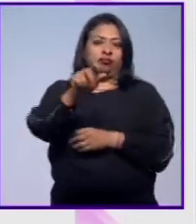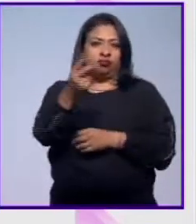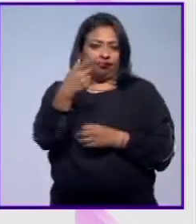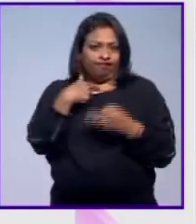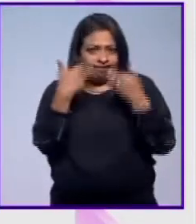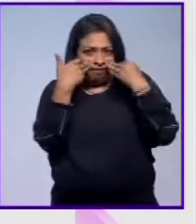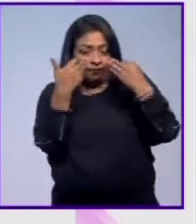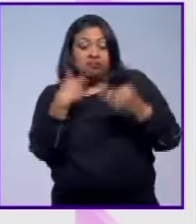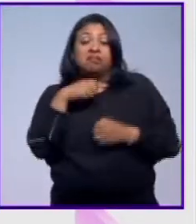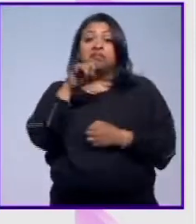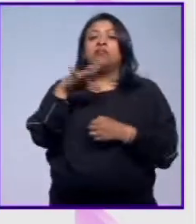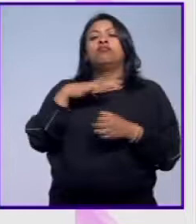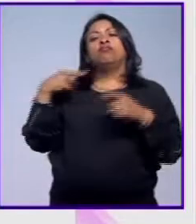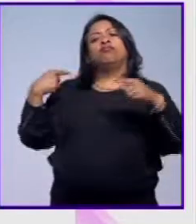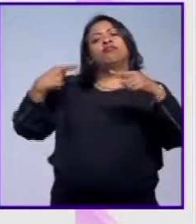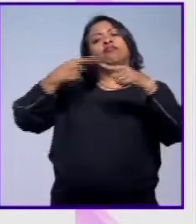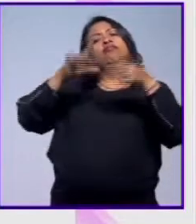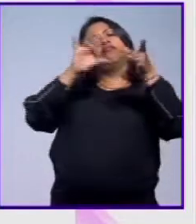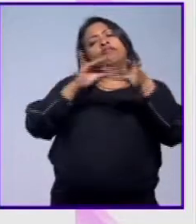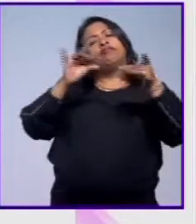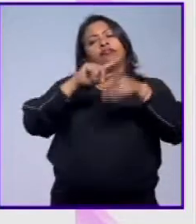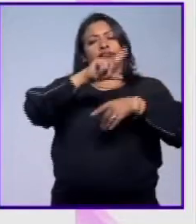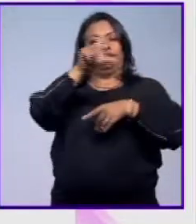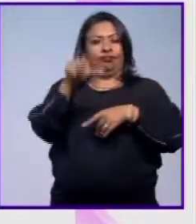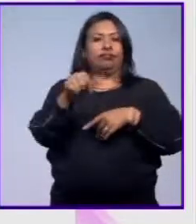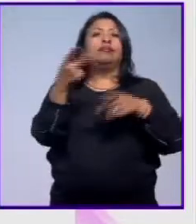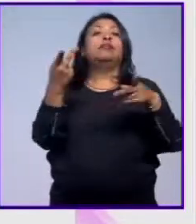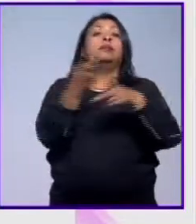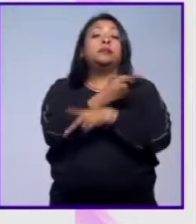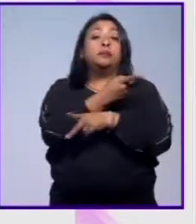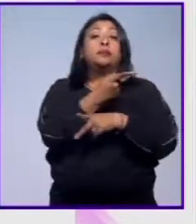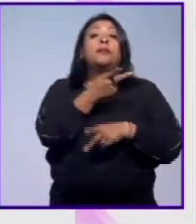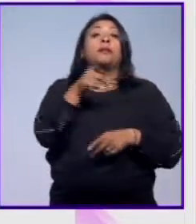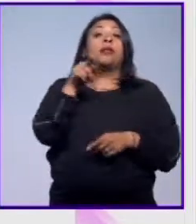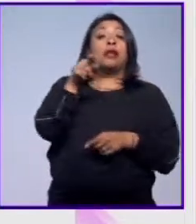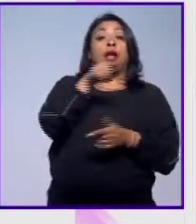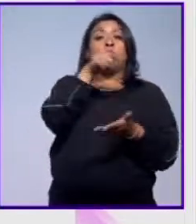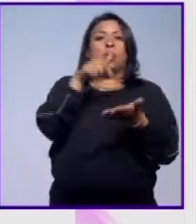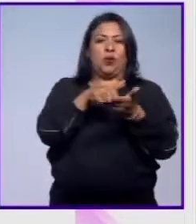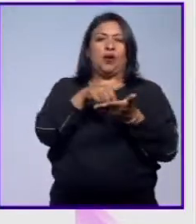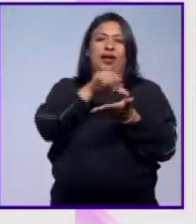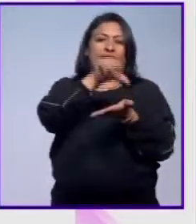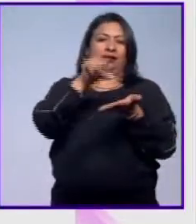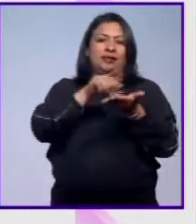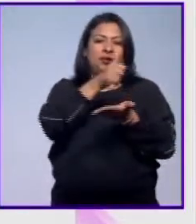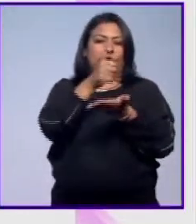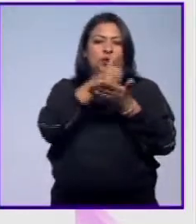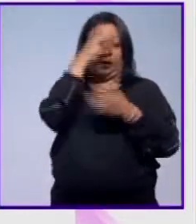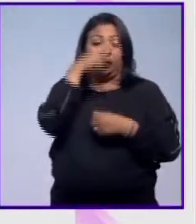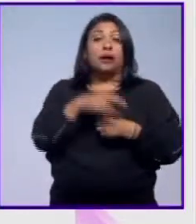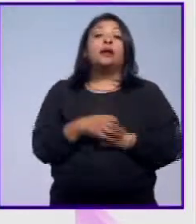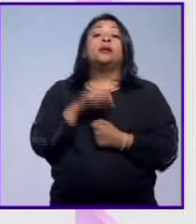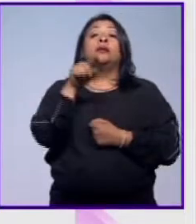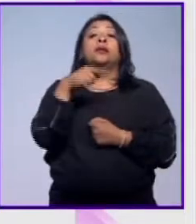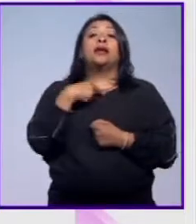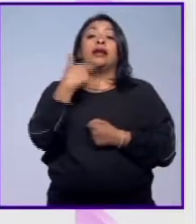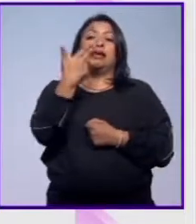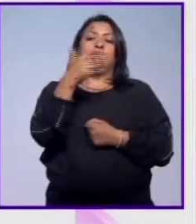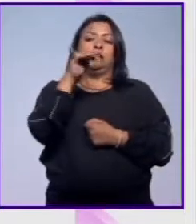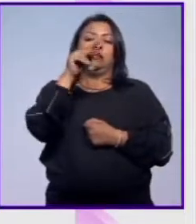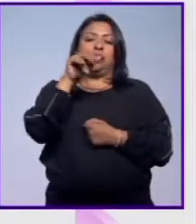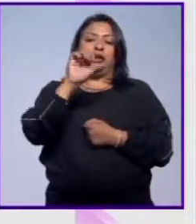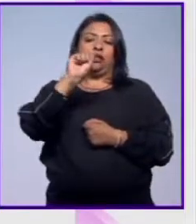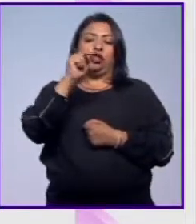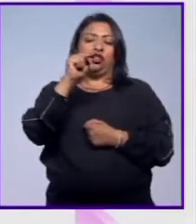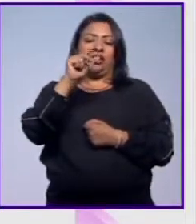Así es, es una crónica que vamos a compartir con ustedes más adelante de lo que ocurrió precisamente ahí en el centro de la Ciudad de México. Y la Hispanic Society of